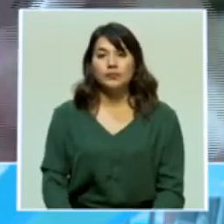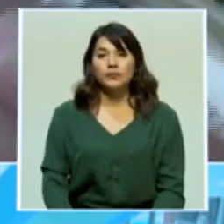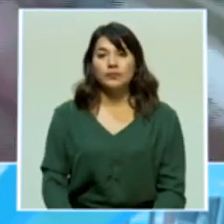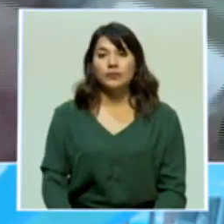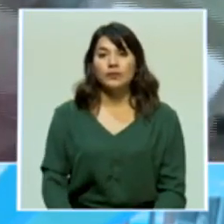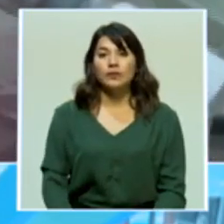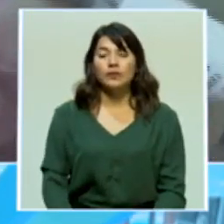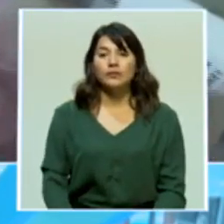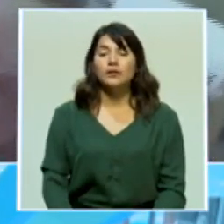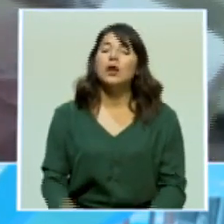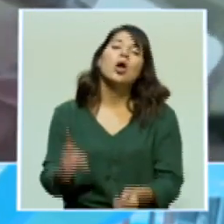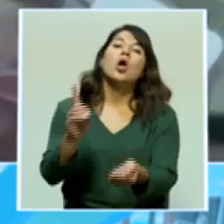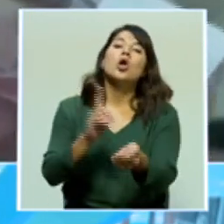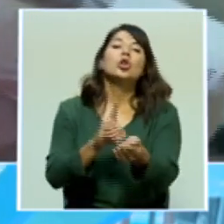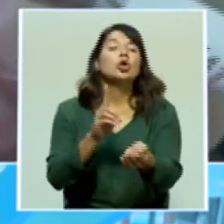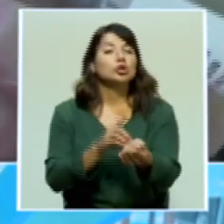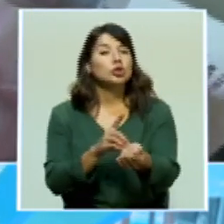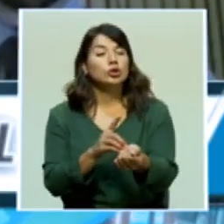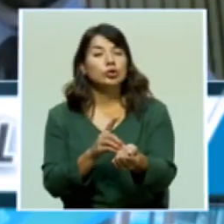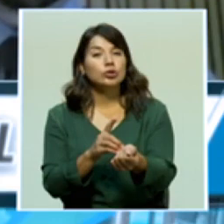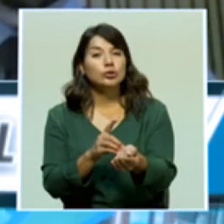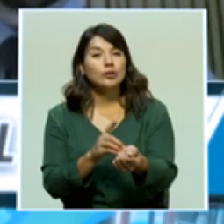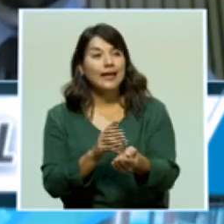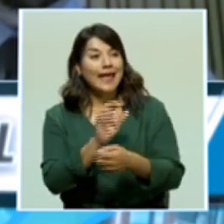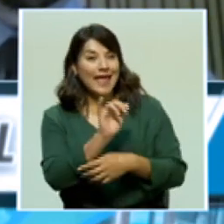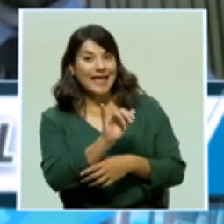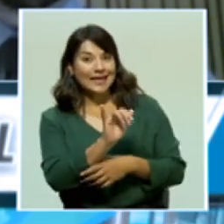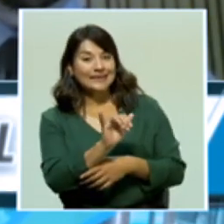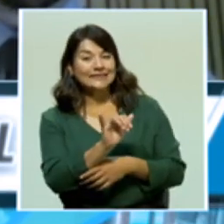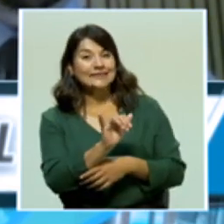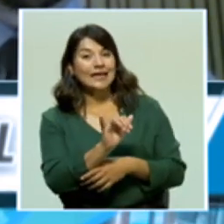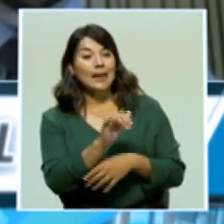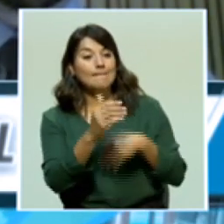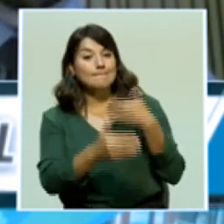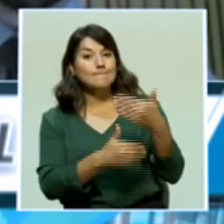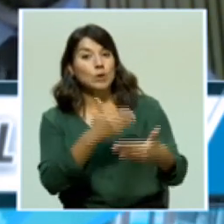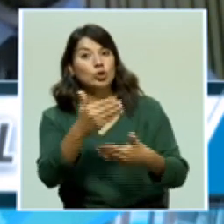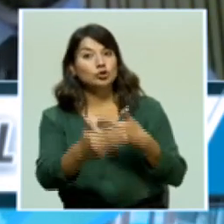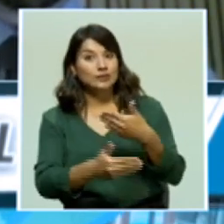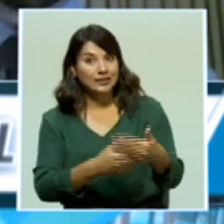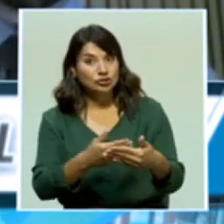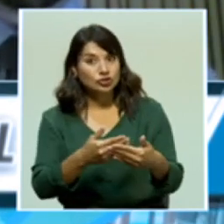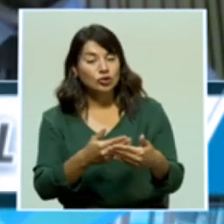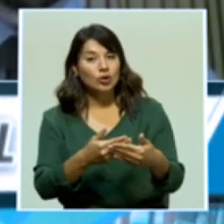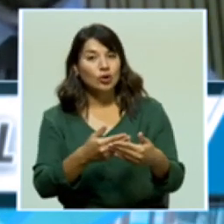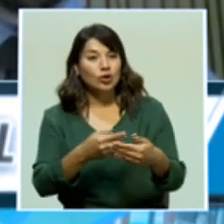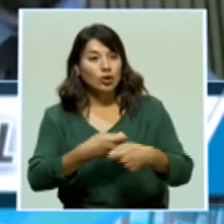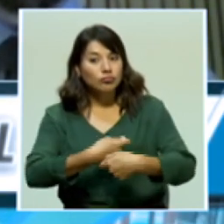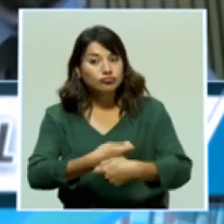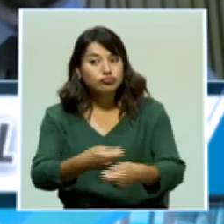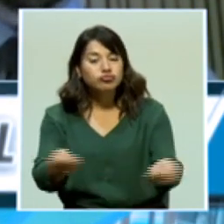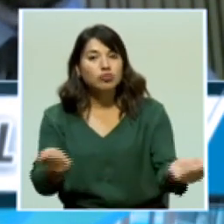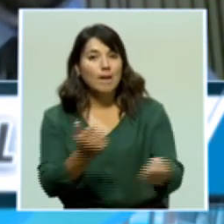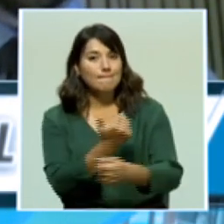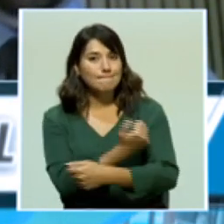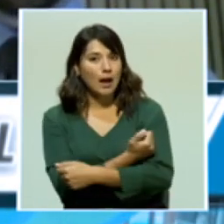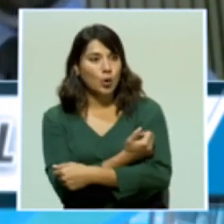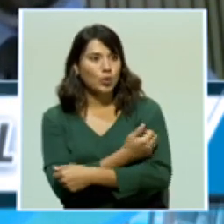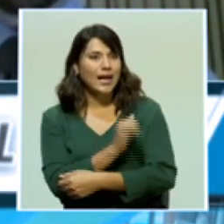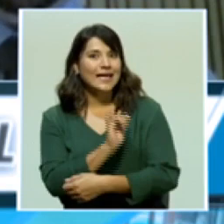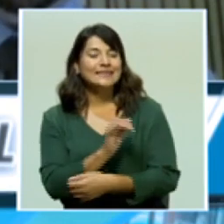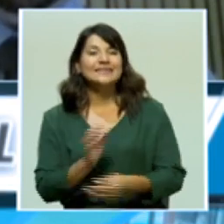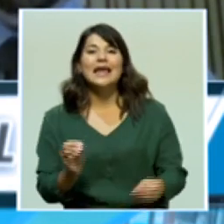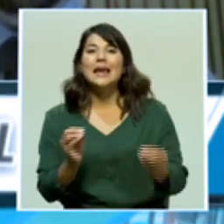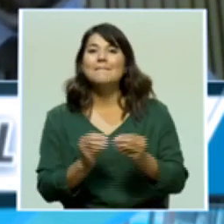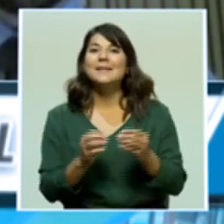Este, doctor, este dispositivo de vacunación masivo va a ser uno de los más grandes que